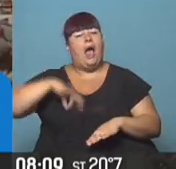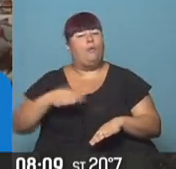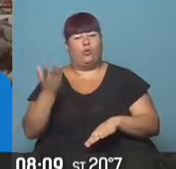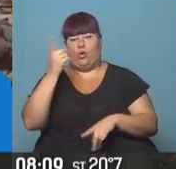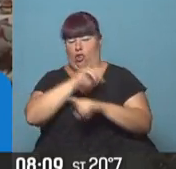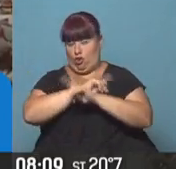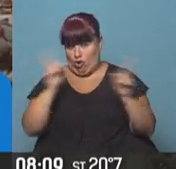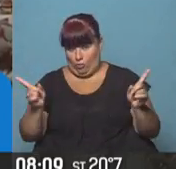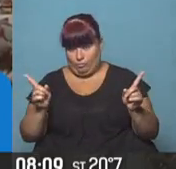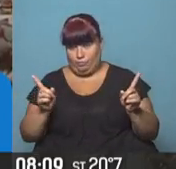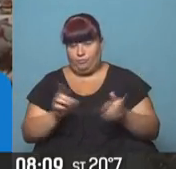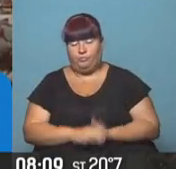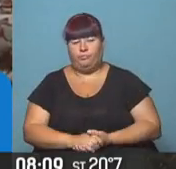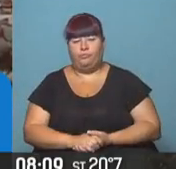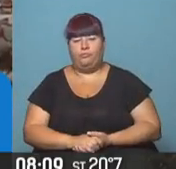aumentos de sueldo.